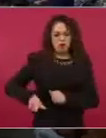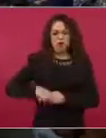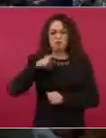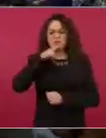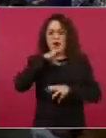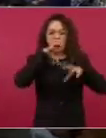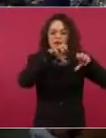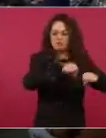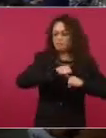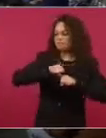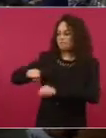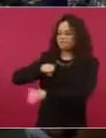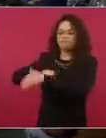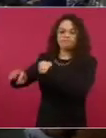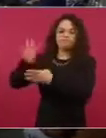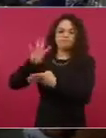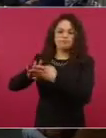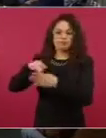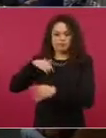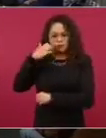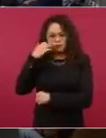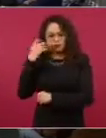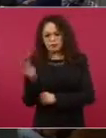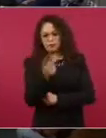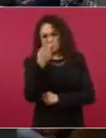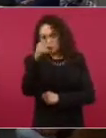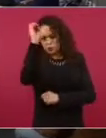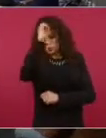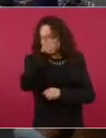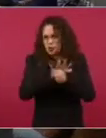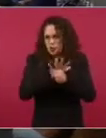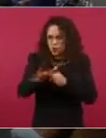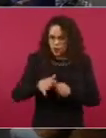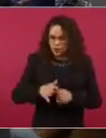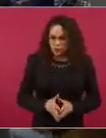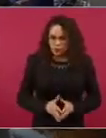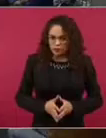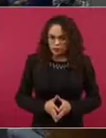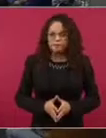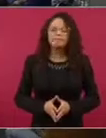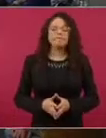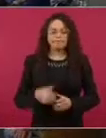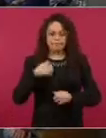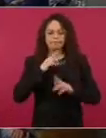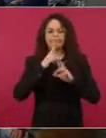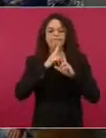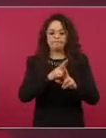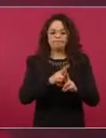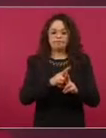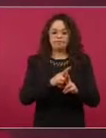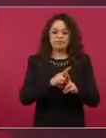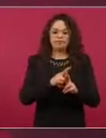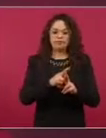Bueno, pues que no debe de haber nada que limite la libertad